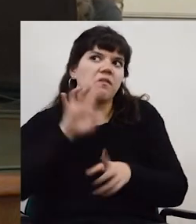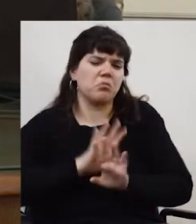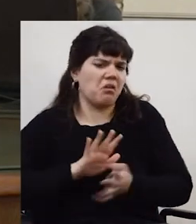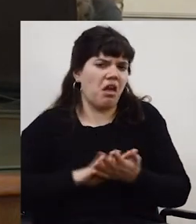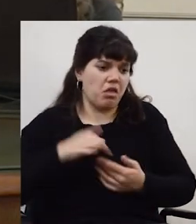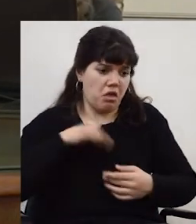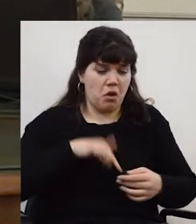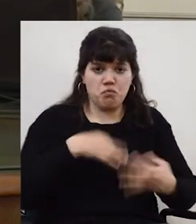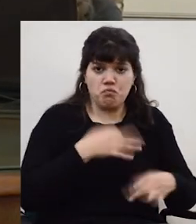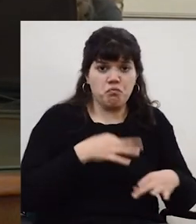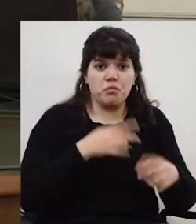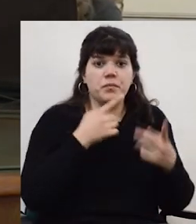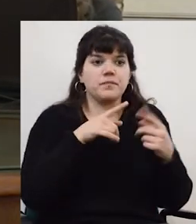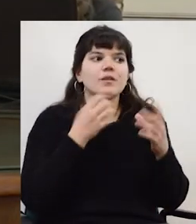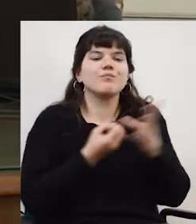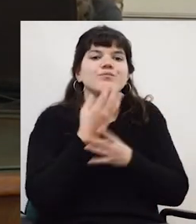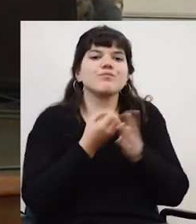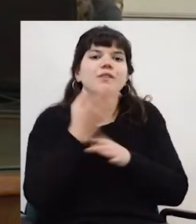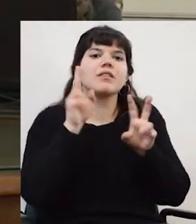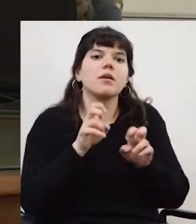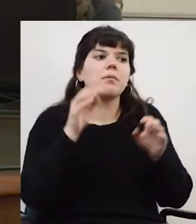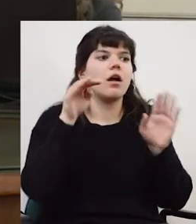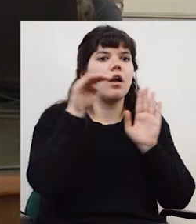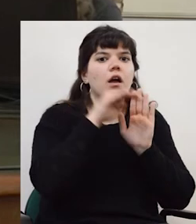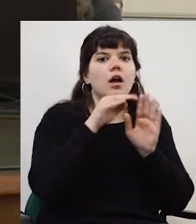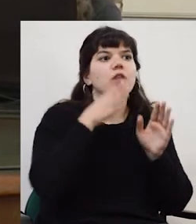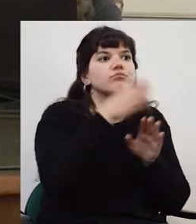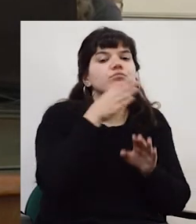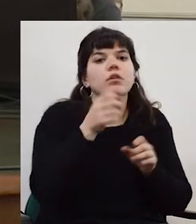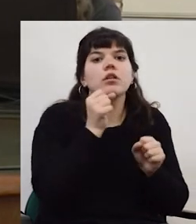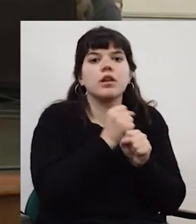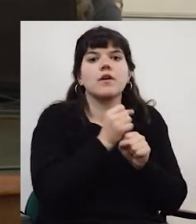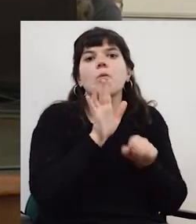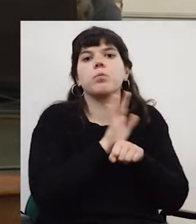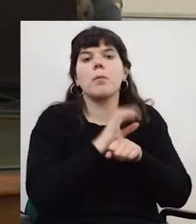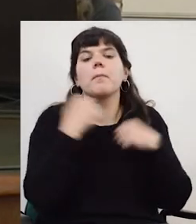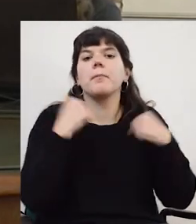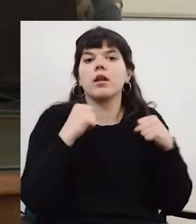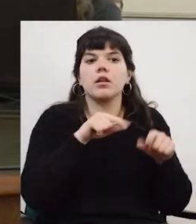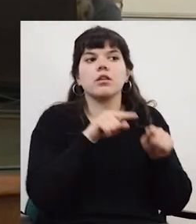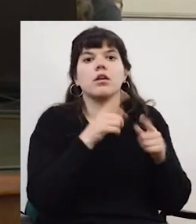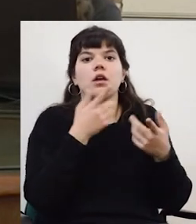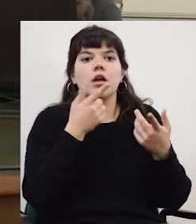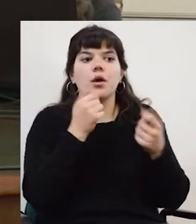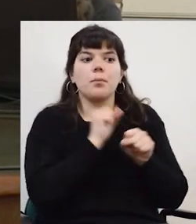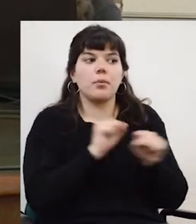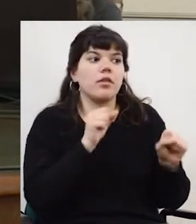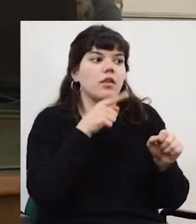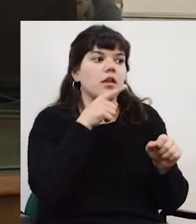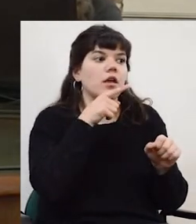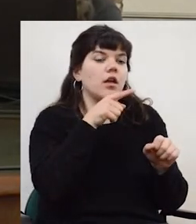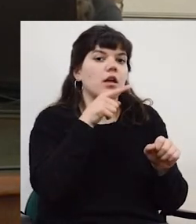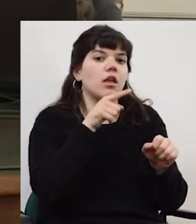importante que creáramos un programa de pasantías de investigación o sea de las mismas que las del programa de movilidad de CECIC